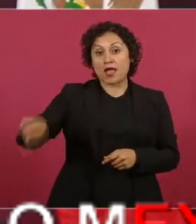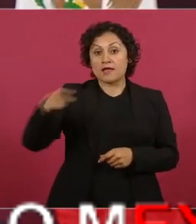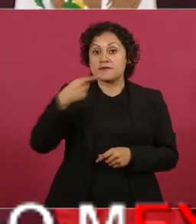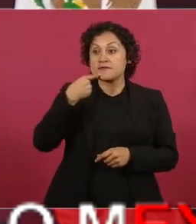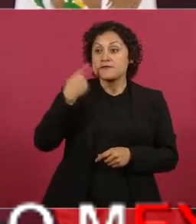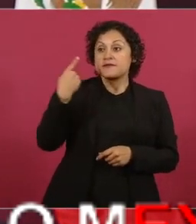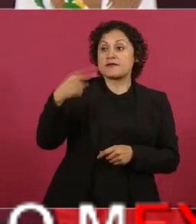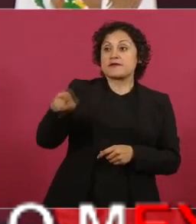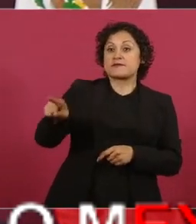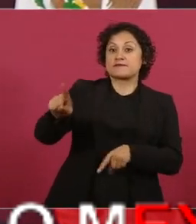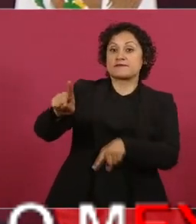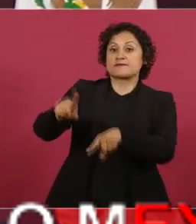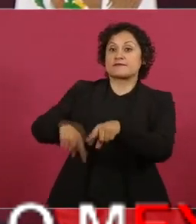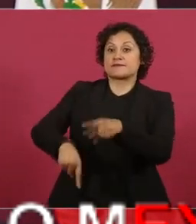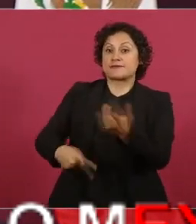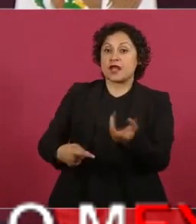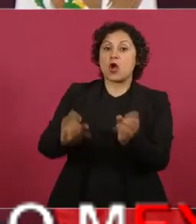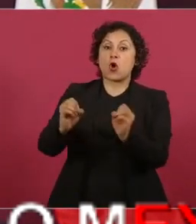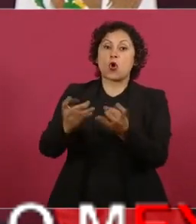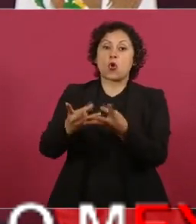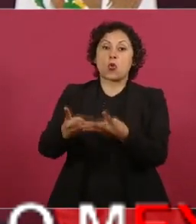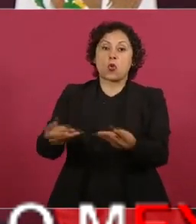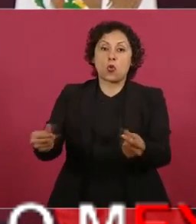pero ¿quiénes van a resolver los amparos?